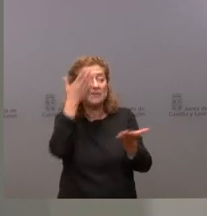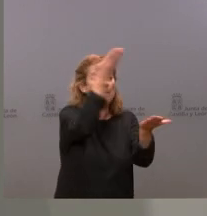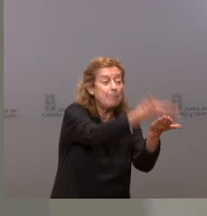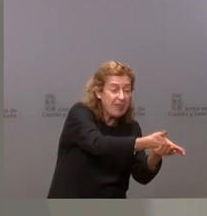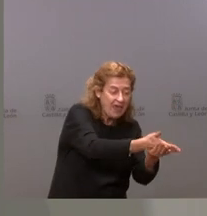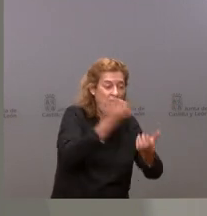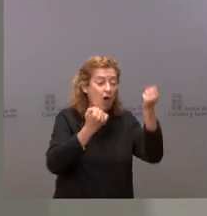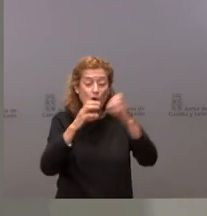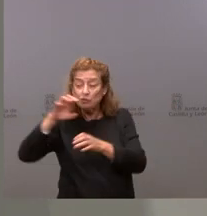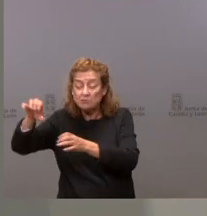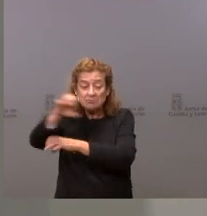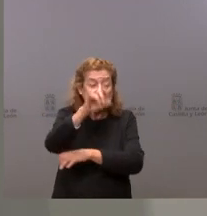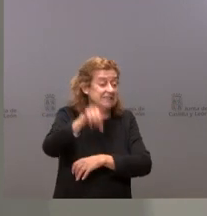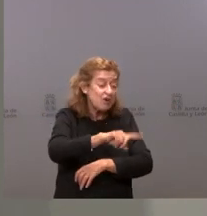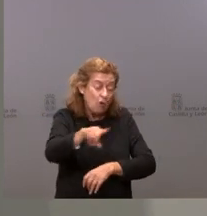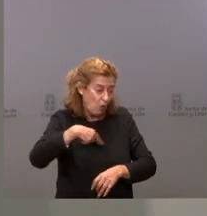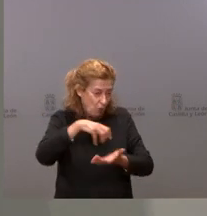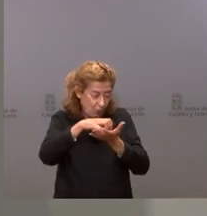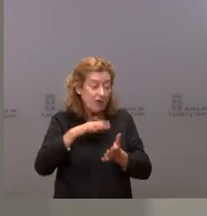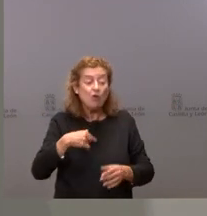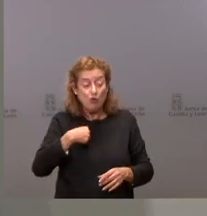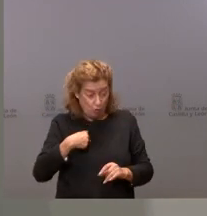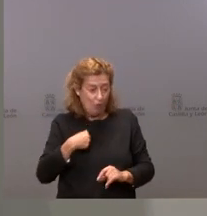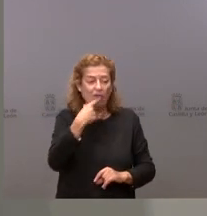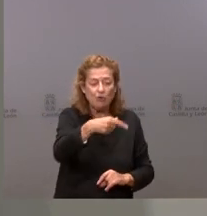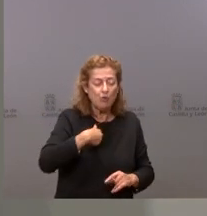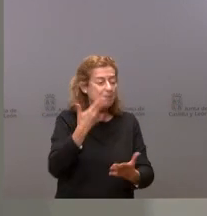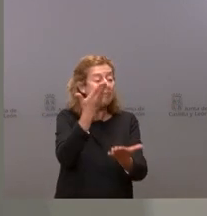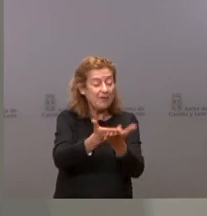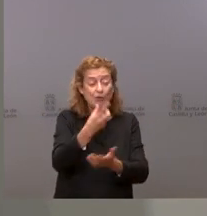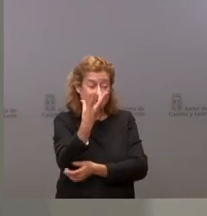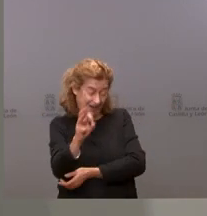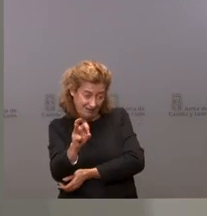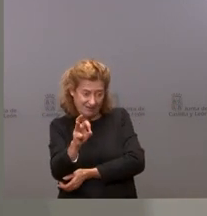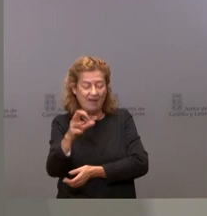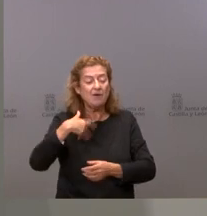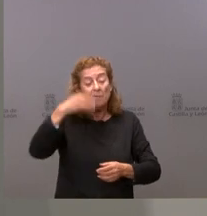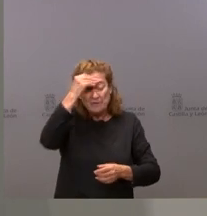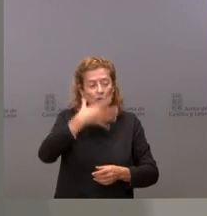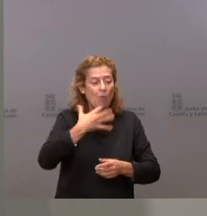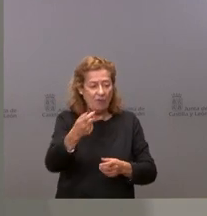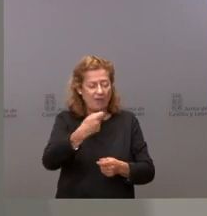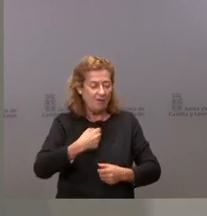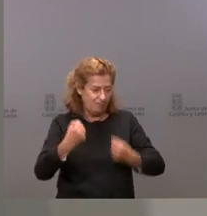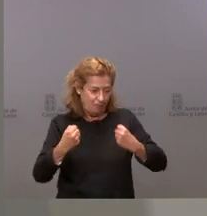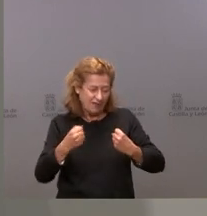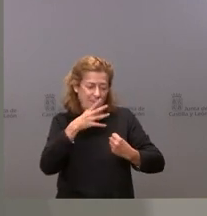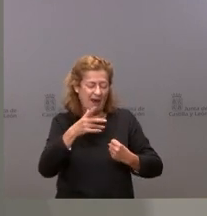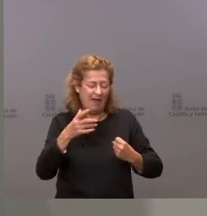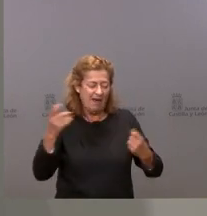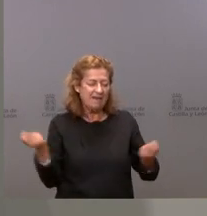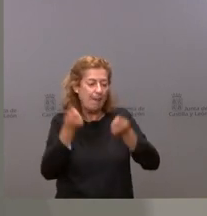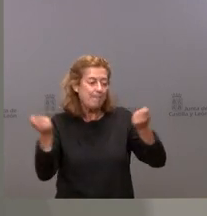móviles de vacunación. Nosotros, como les digo, hemos solicitado estas 30 que creemos que nos pueden fortalecer en esa campaña